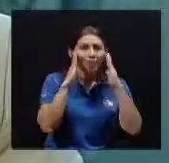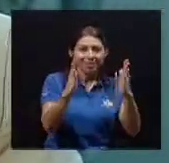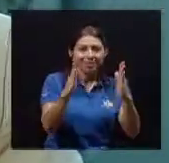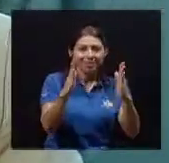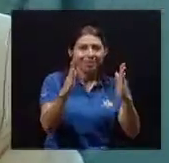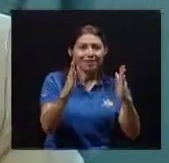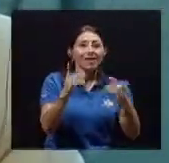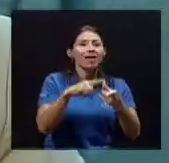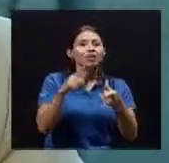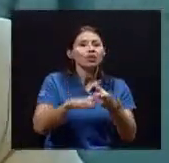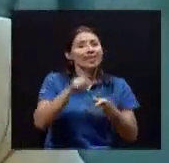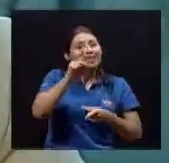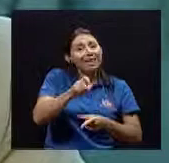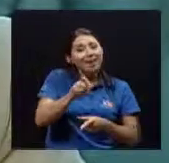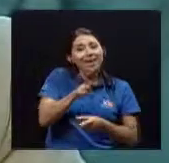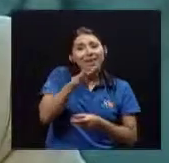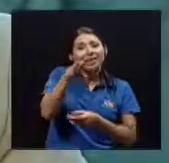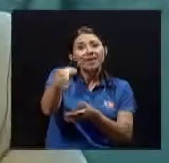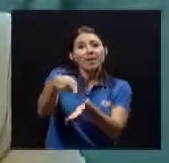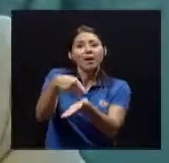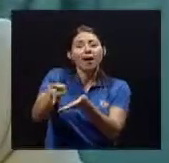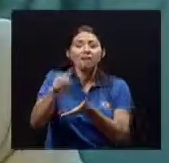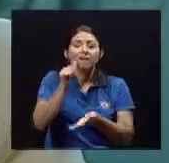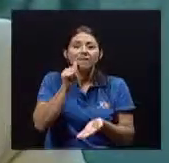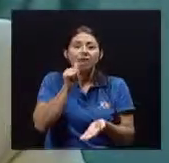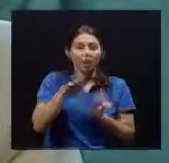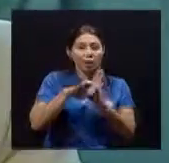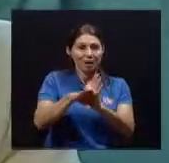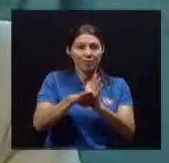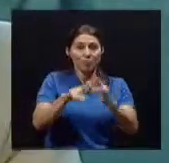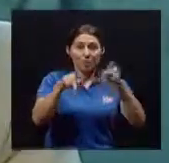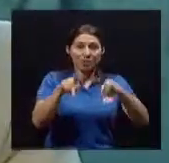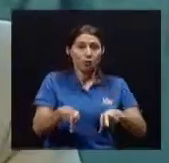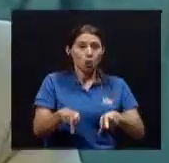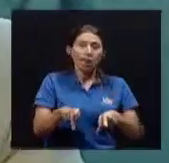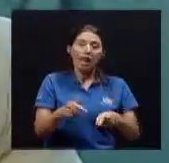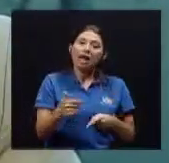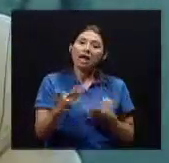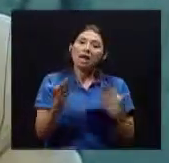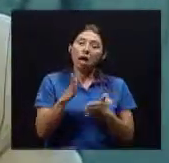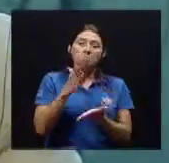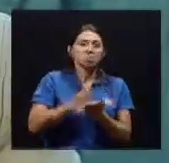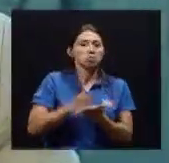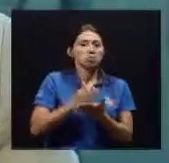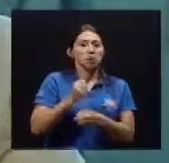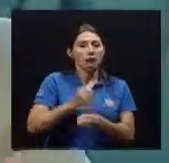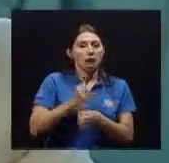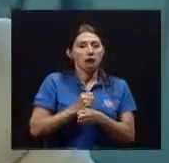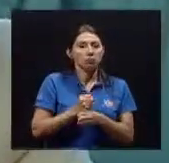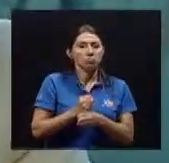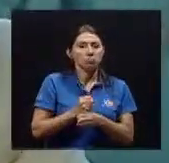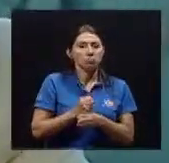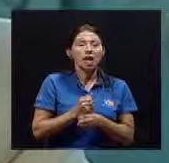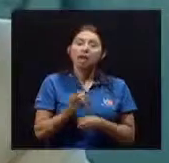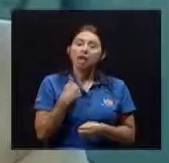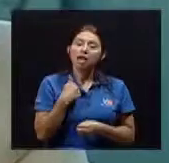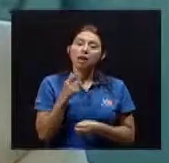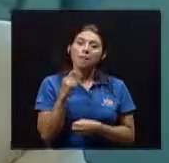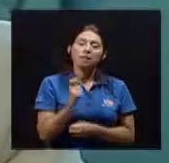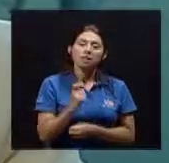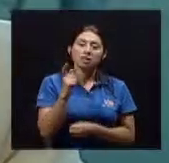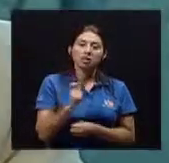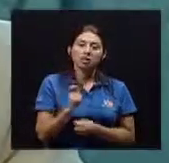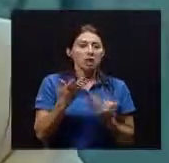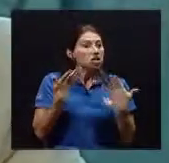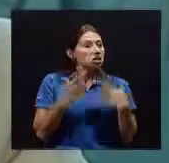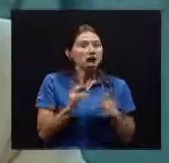privado Muy fuerte Una persona Que recibe Una pensión Por lo general Ya no tiene Deudas en la casa Ya no tiene